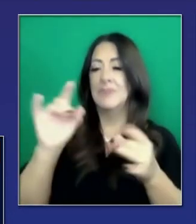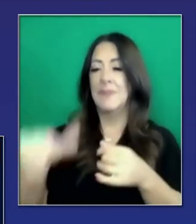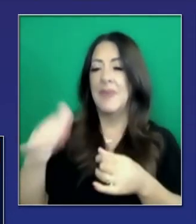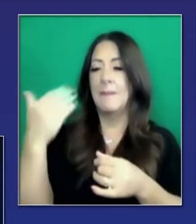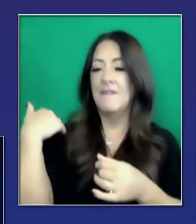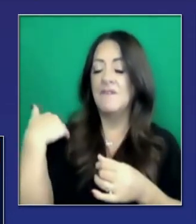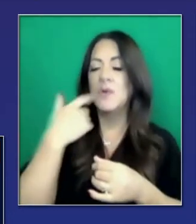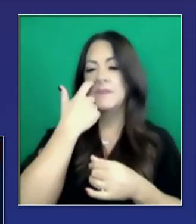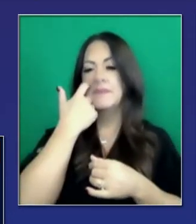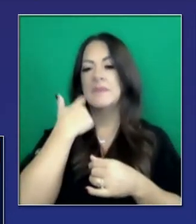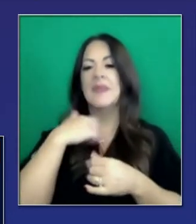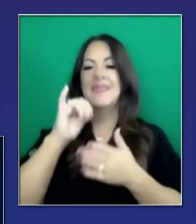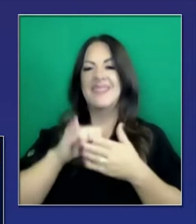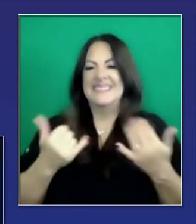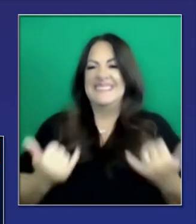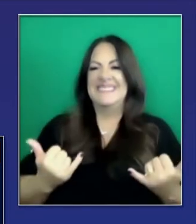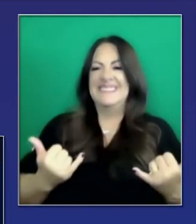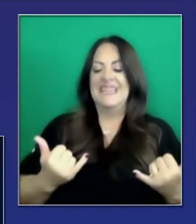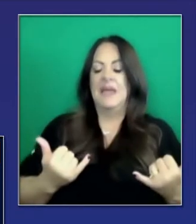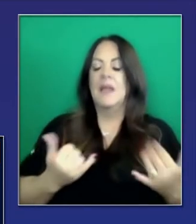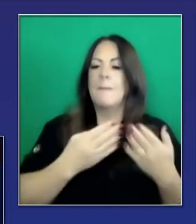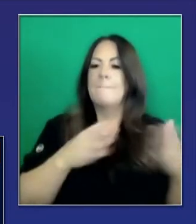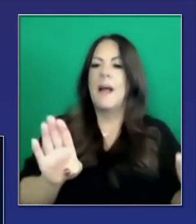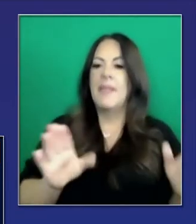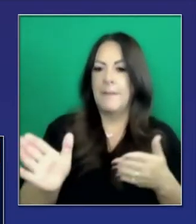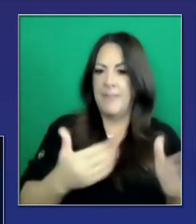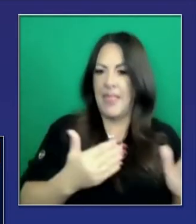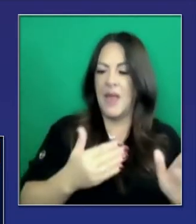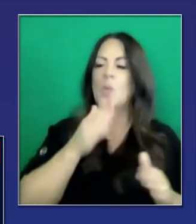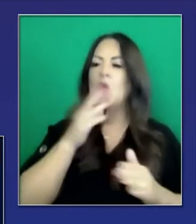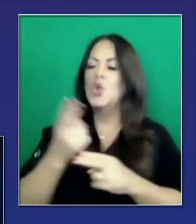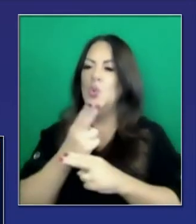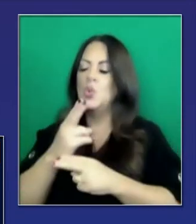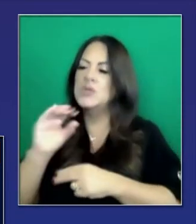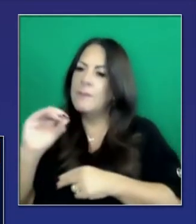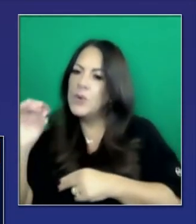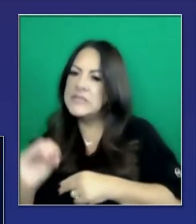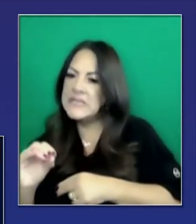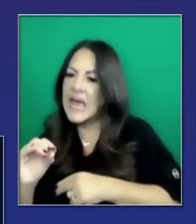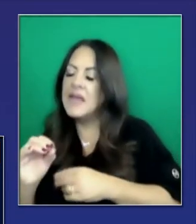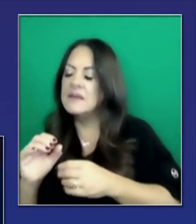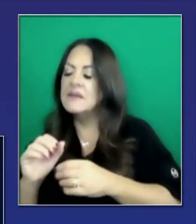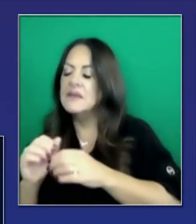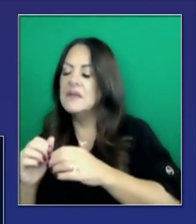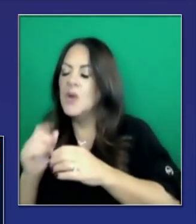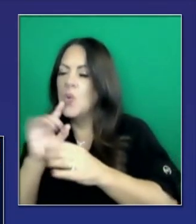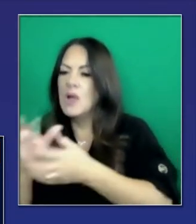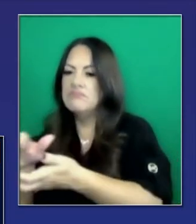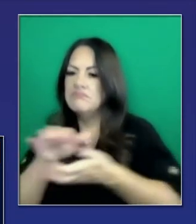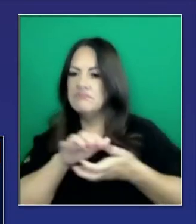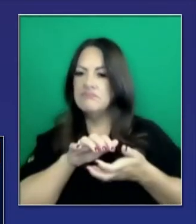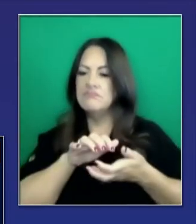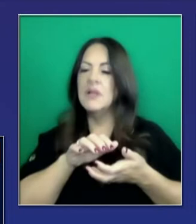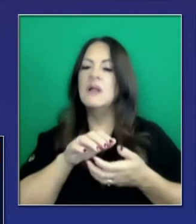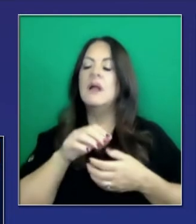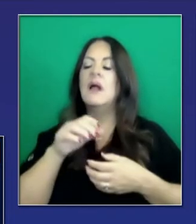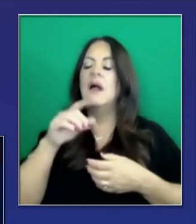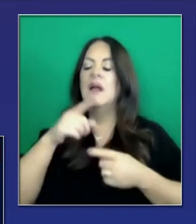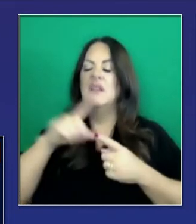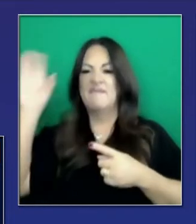vacunación. Así que es parte del plan público. Usamos esas dosis. Ese porcentaje será enviado directamente